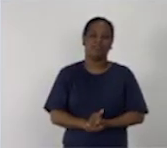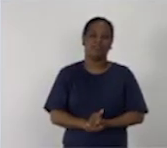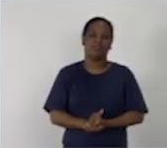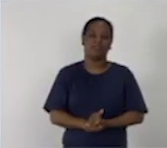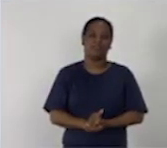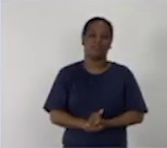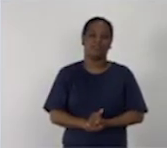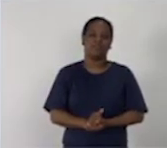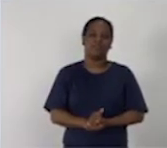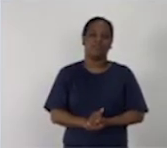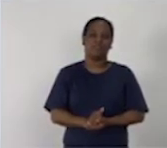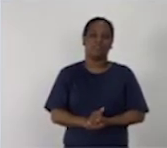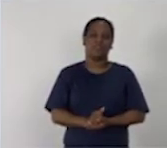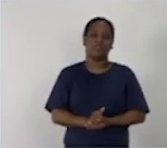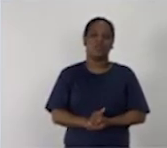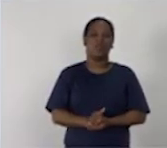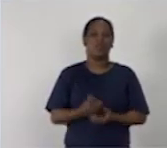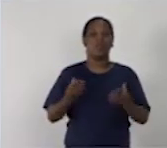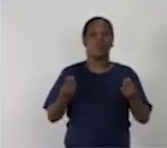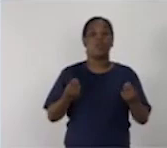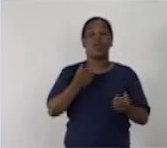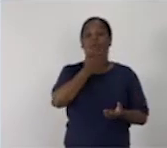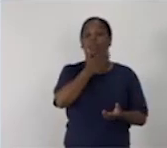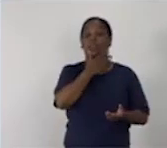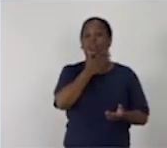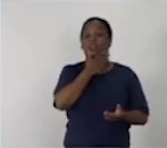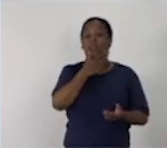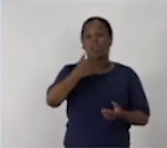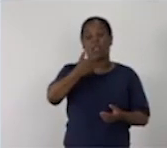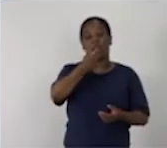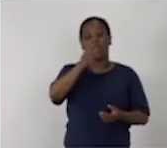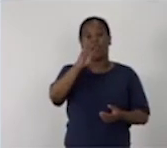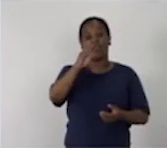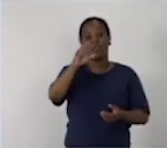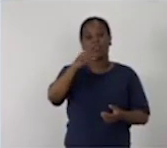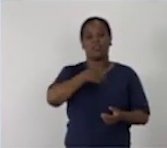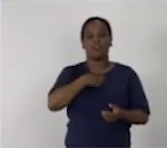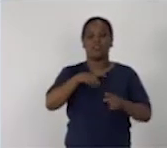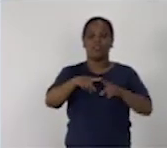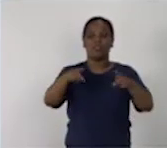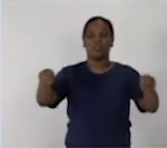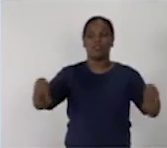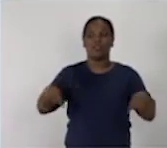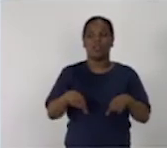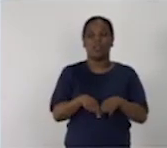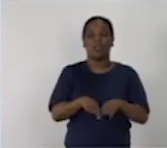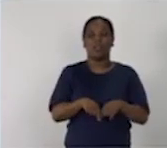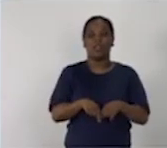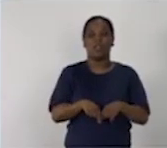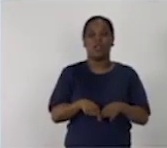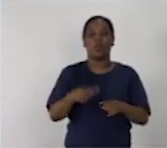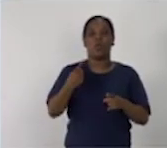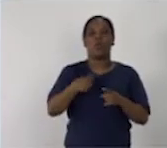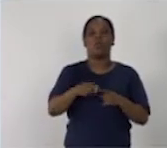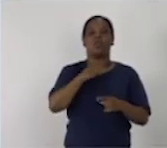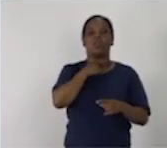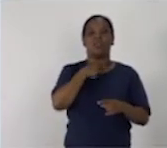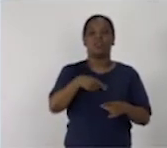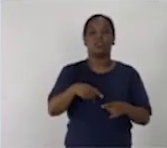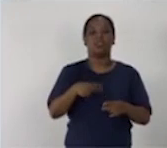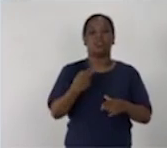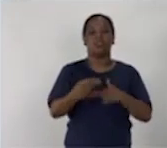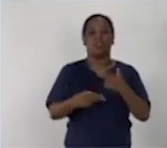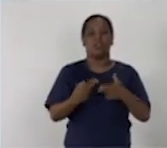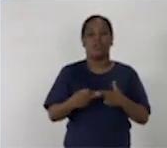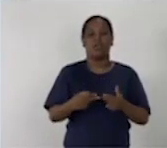Muy parecidas a las del alfabeto que tienen en el aula. Otro ejercicio que harán será este.